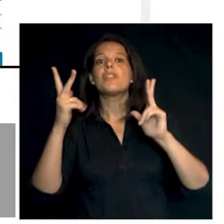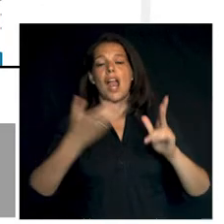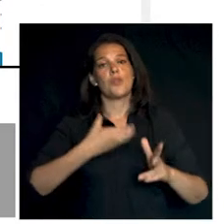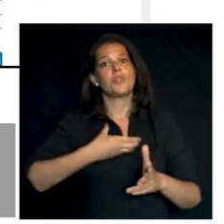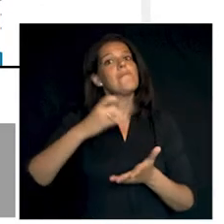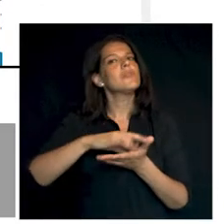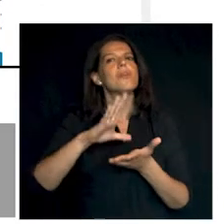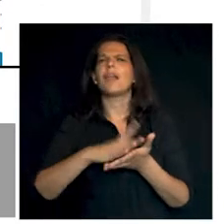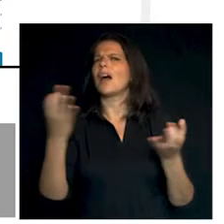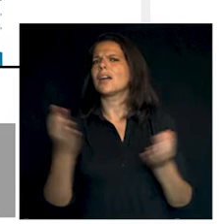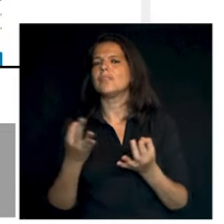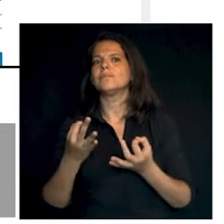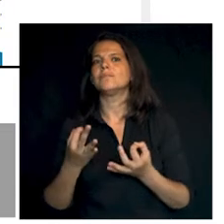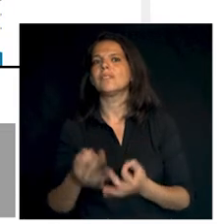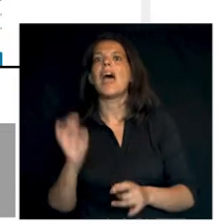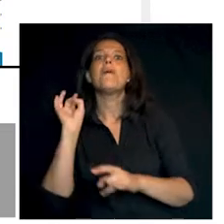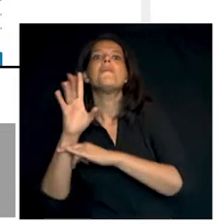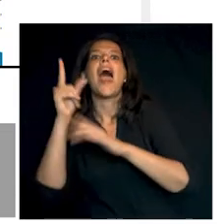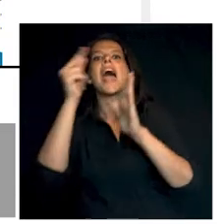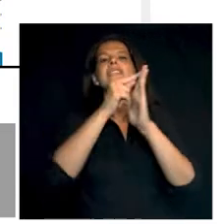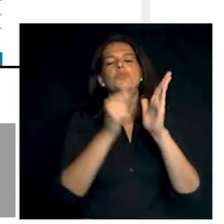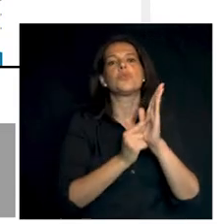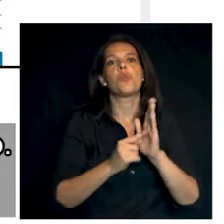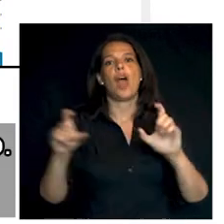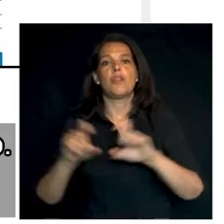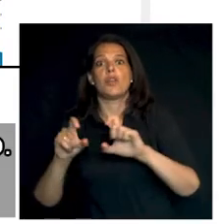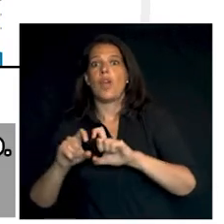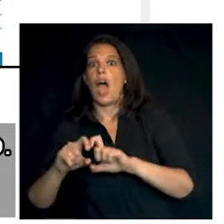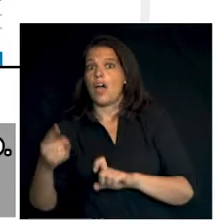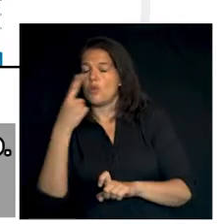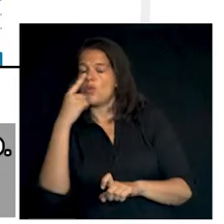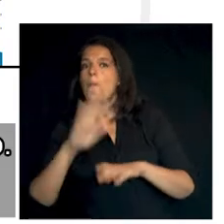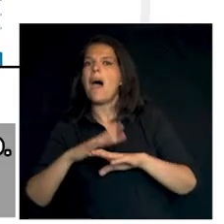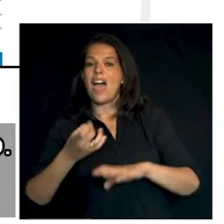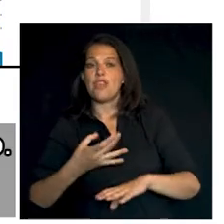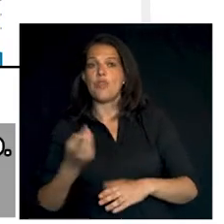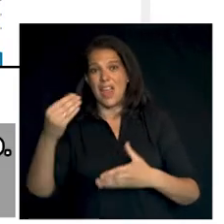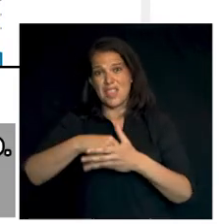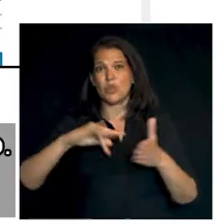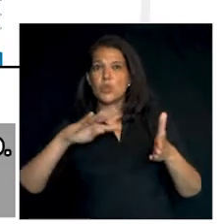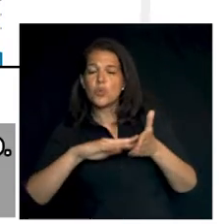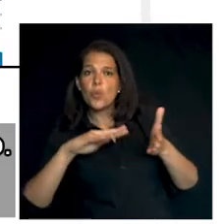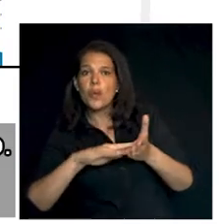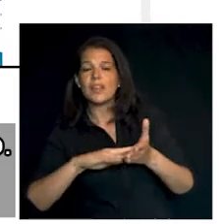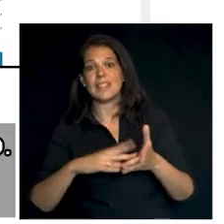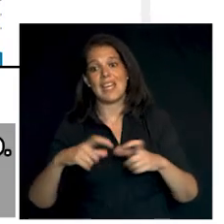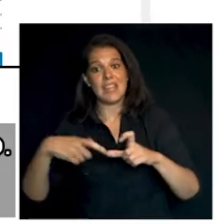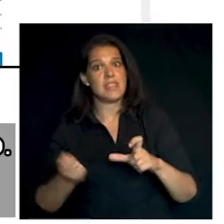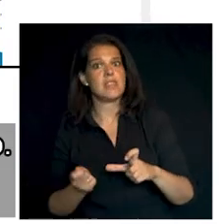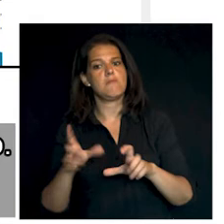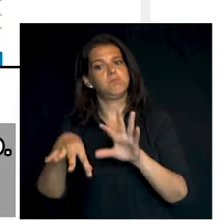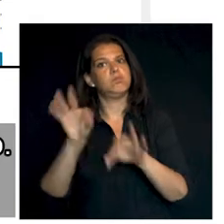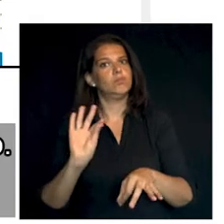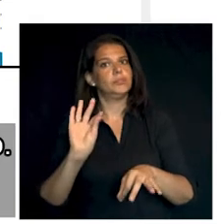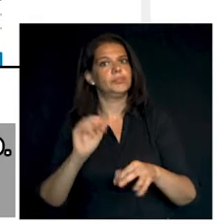Ayuntamiento de Málaga a enviar instrucciones a la entidad del deudor para deudar en su cuenta el recibo seleccionado.